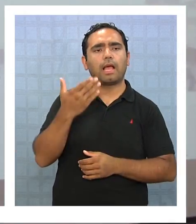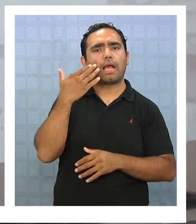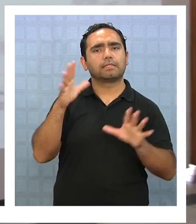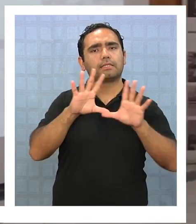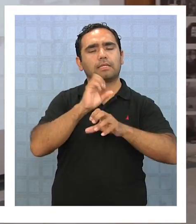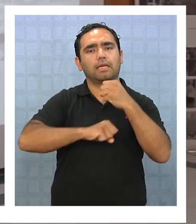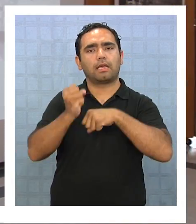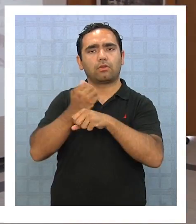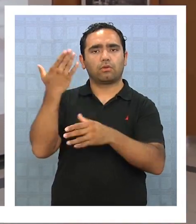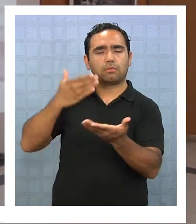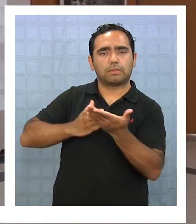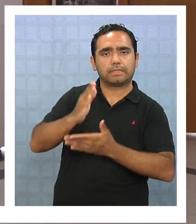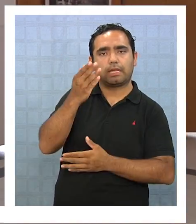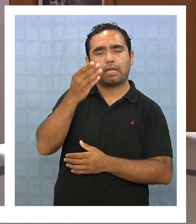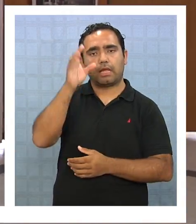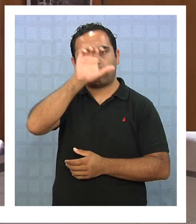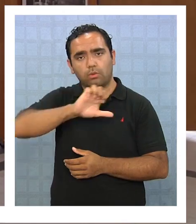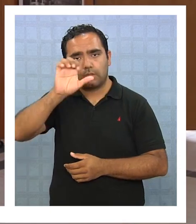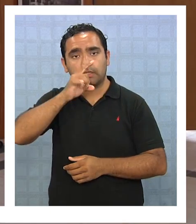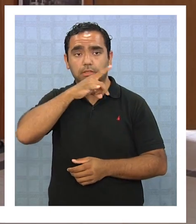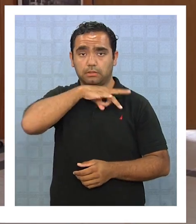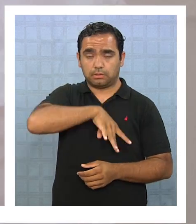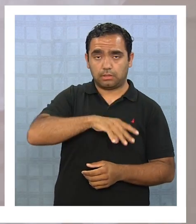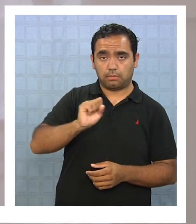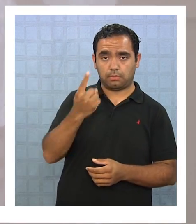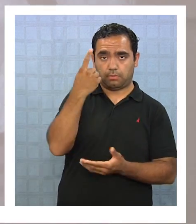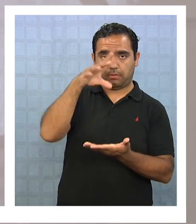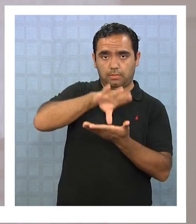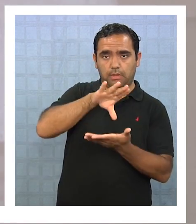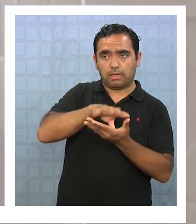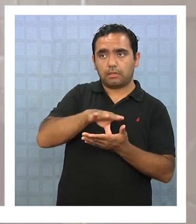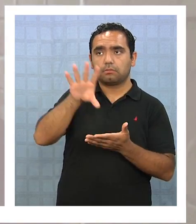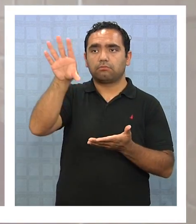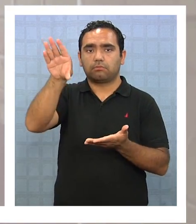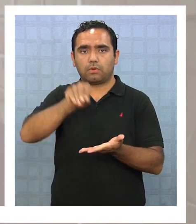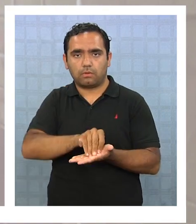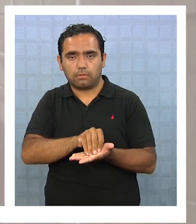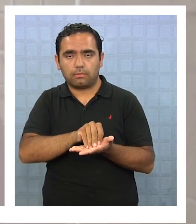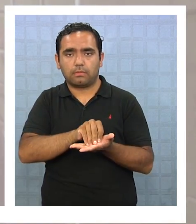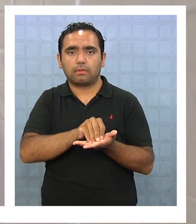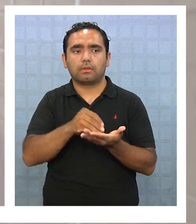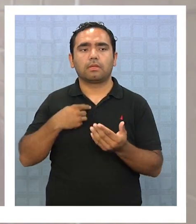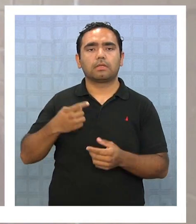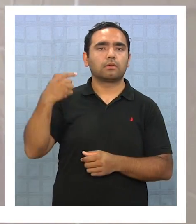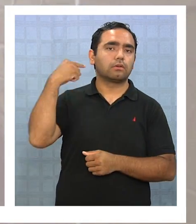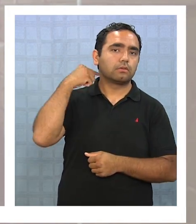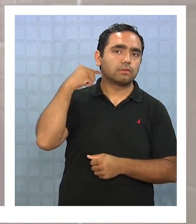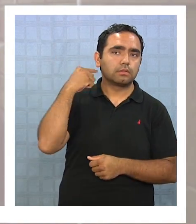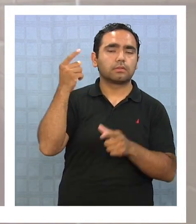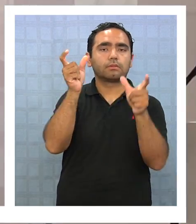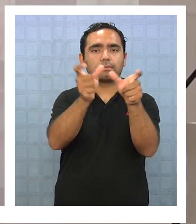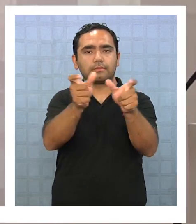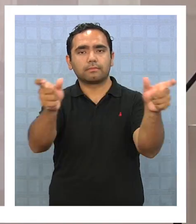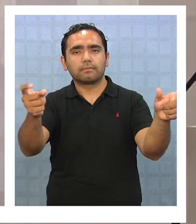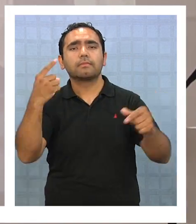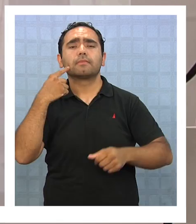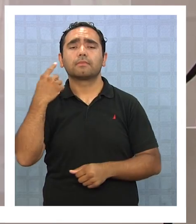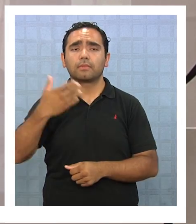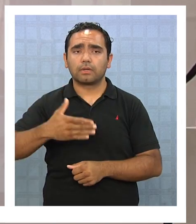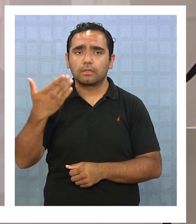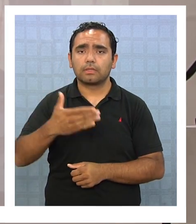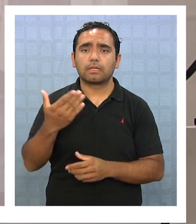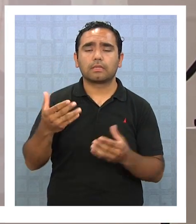de una década en Europa y en el que Chile es el primer país de Latinoamérica que lo replica, busca concientizar a la comunidad de la